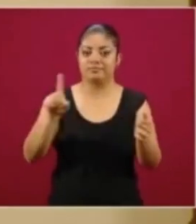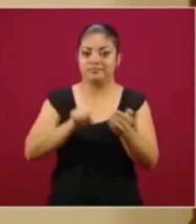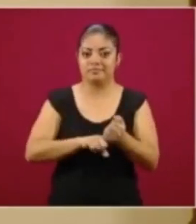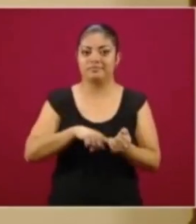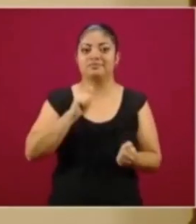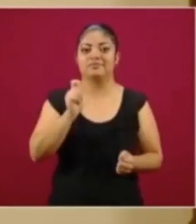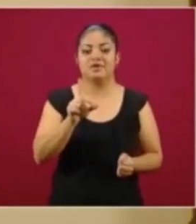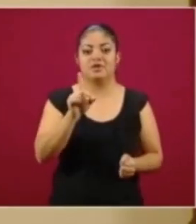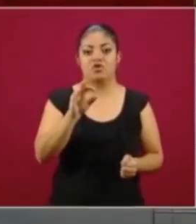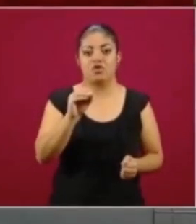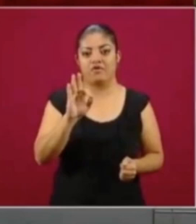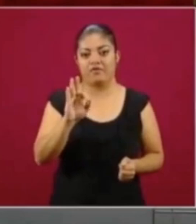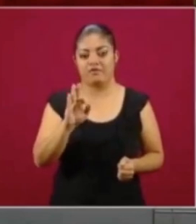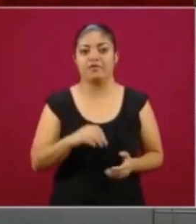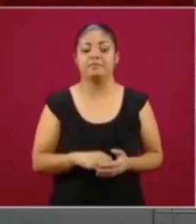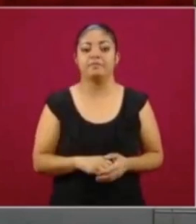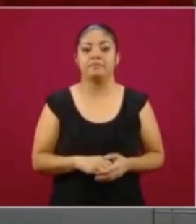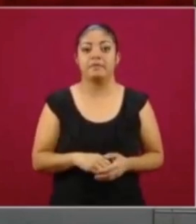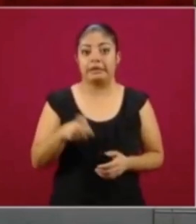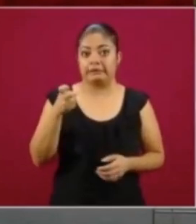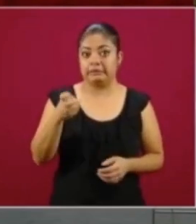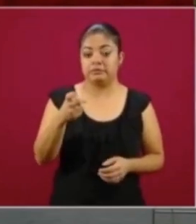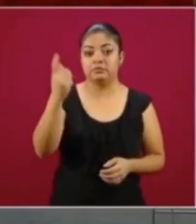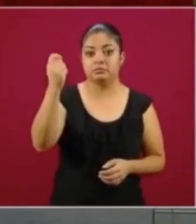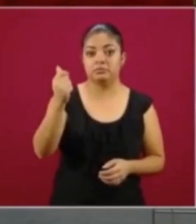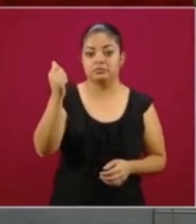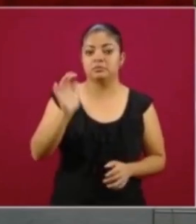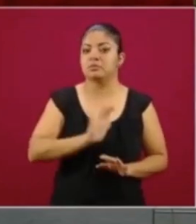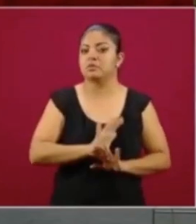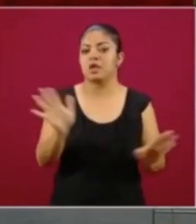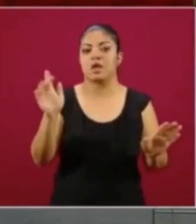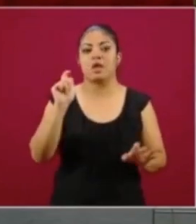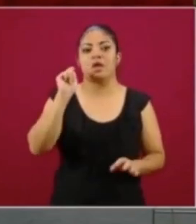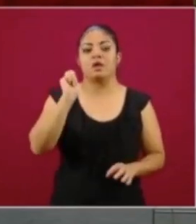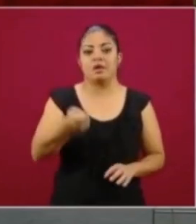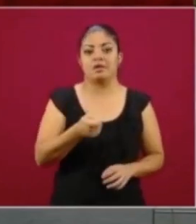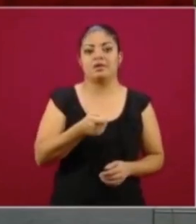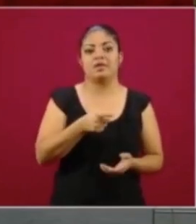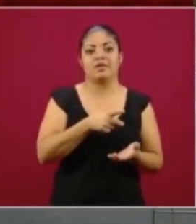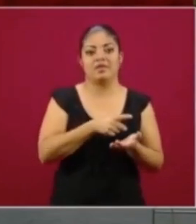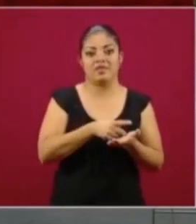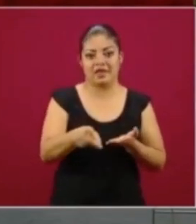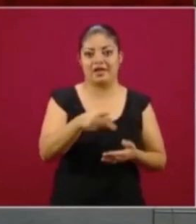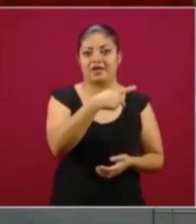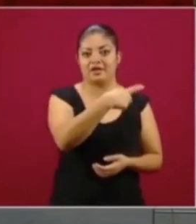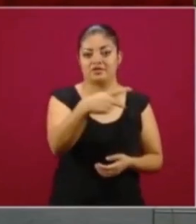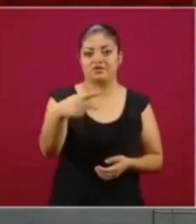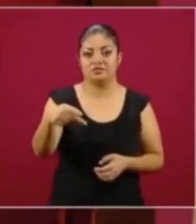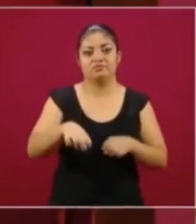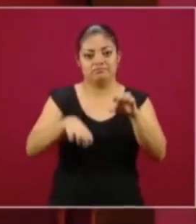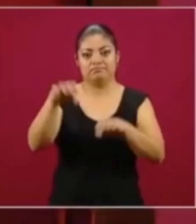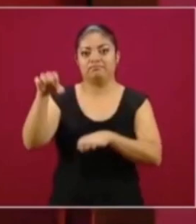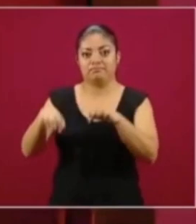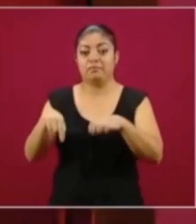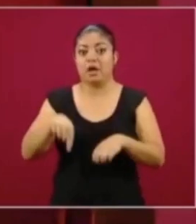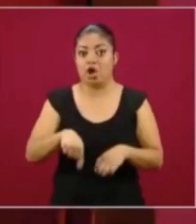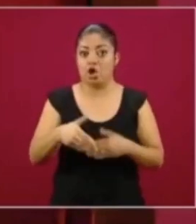el diario oficial, y esta pensión ya es un derecho. De hoy en adelante nuestros